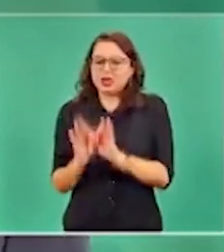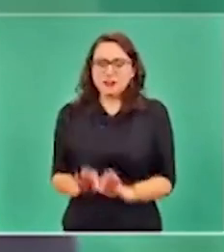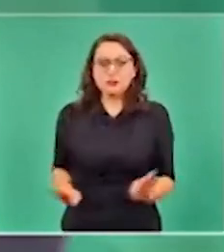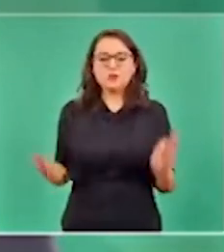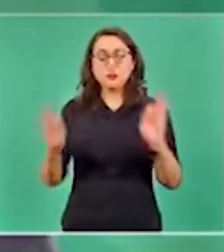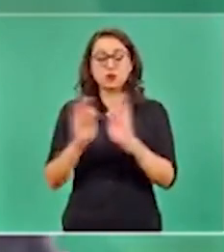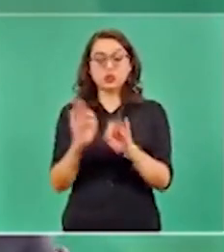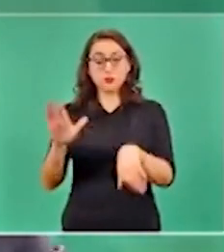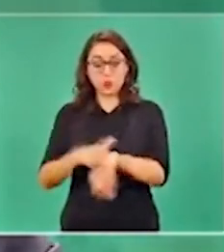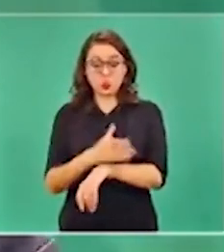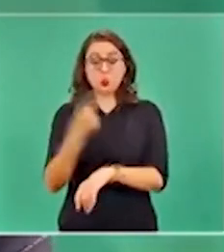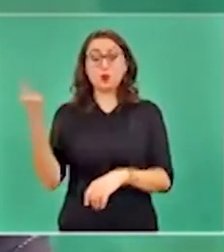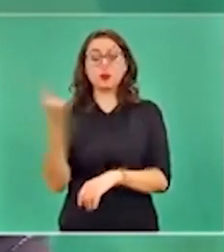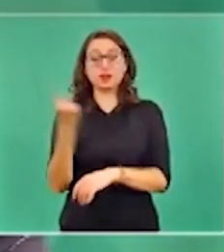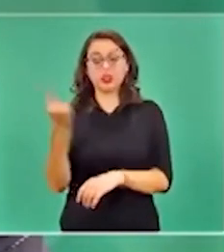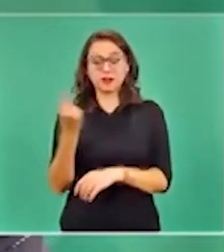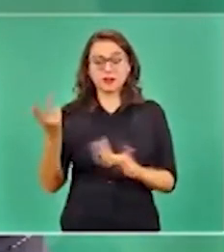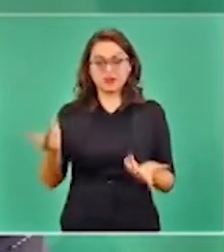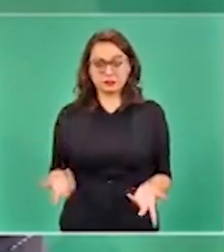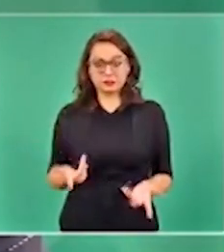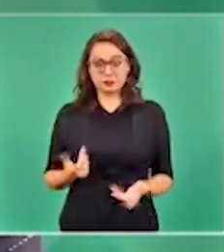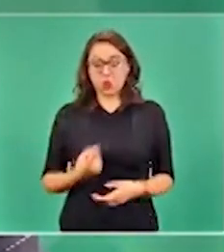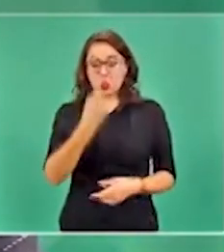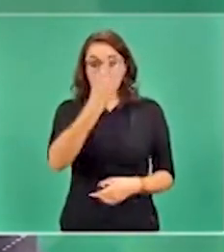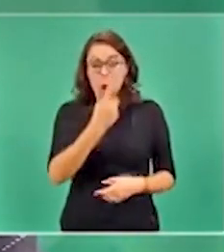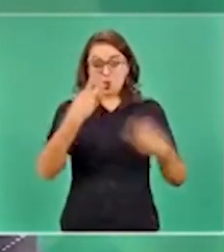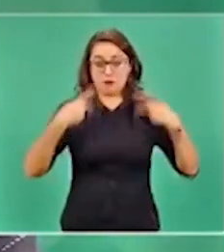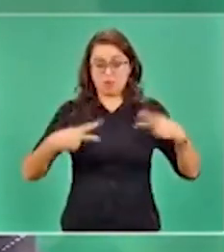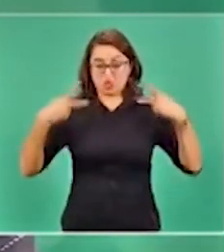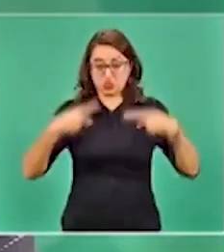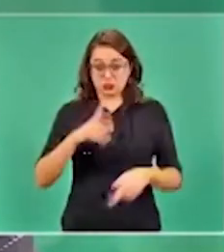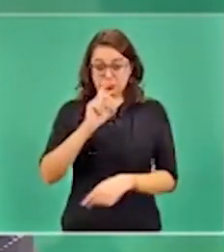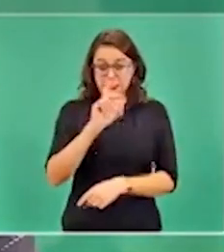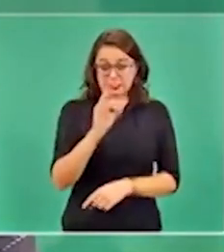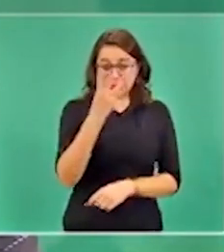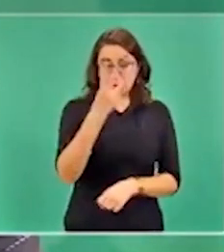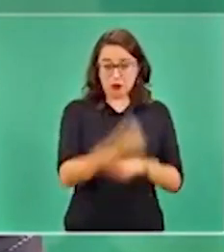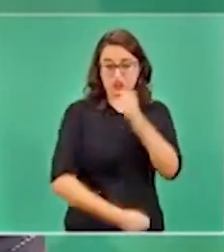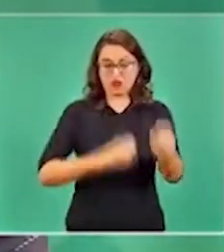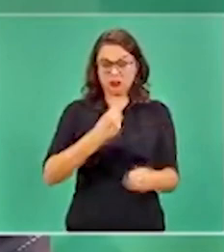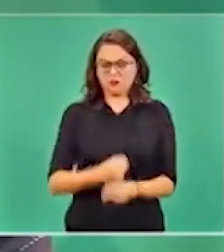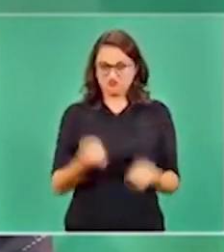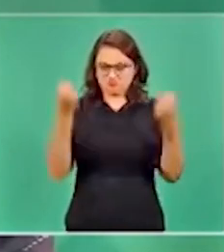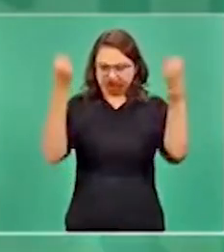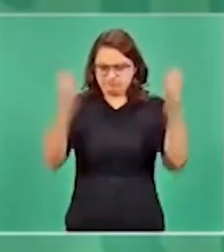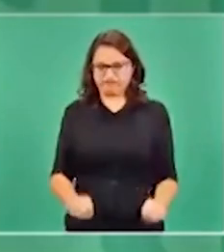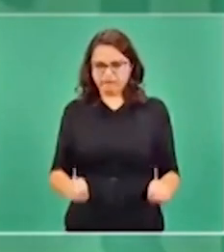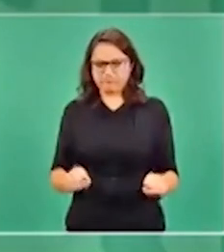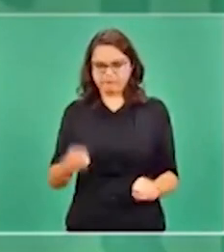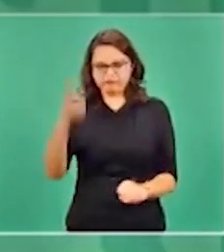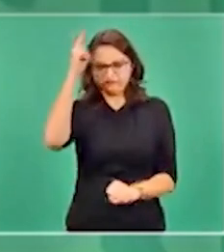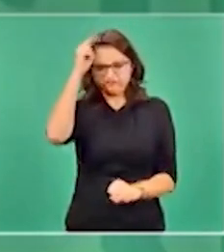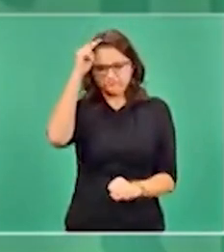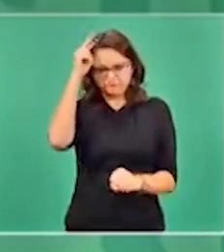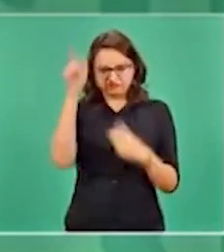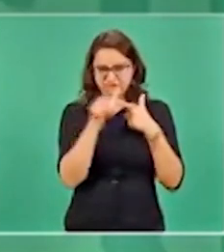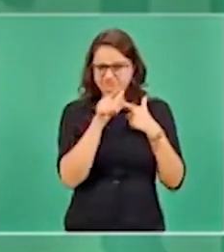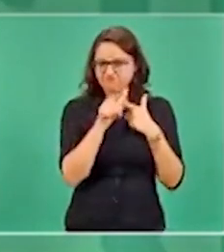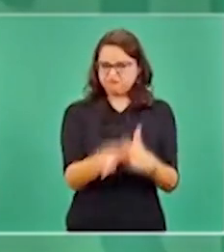una dictadura de 34 años, el porfiriato,